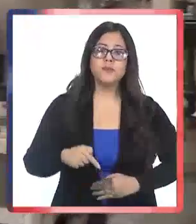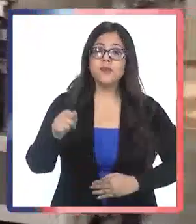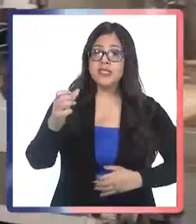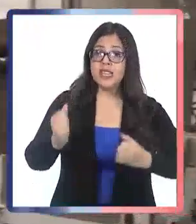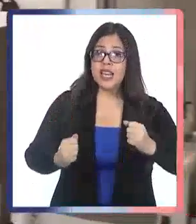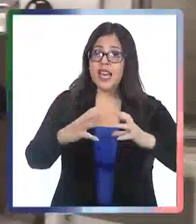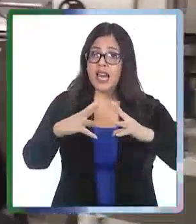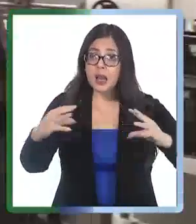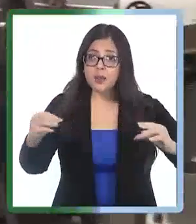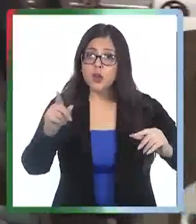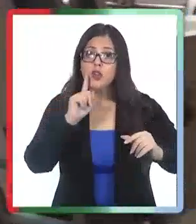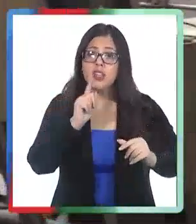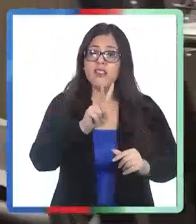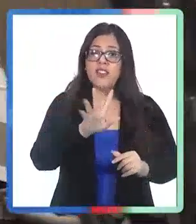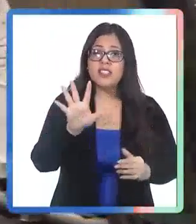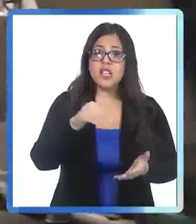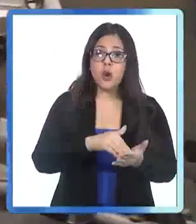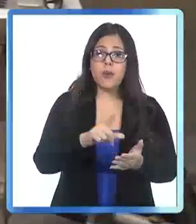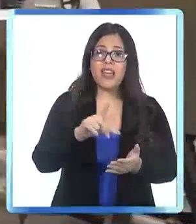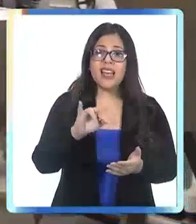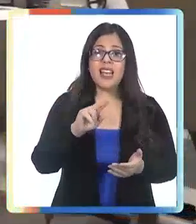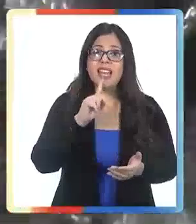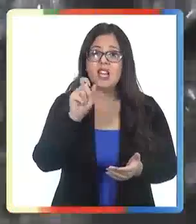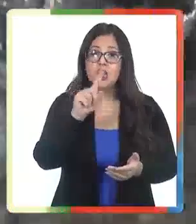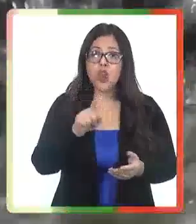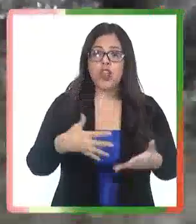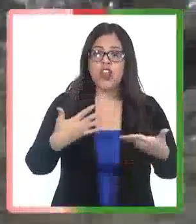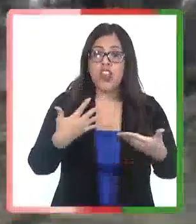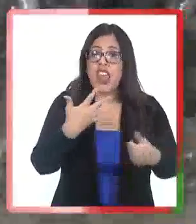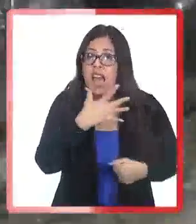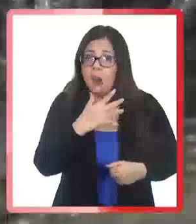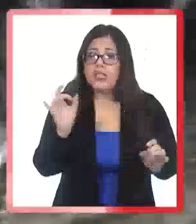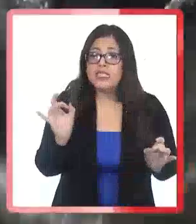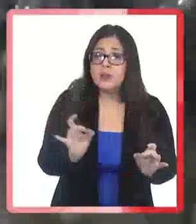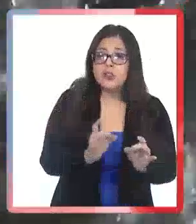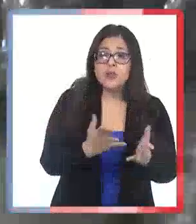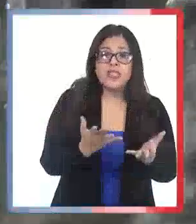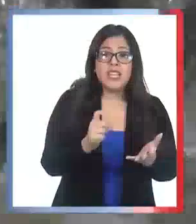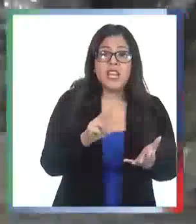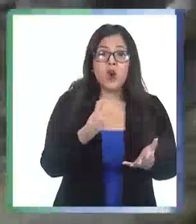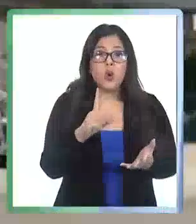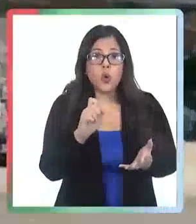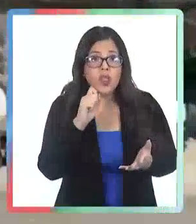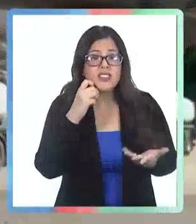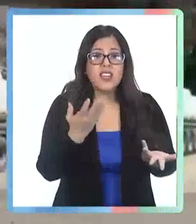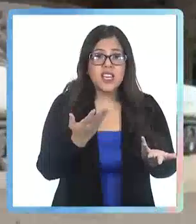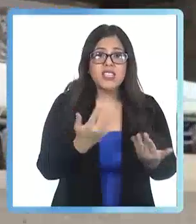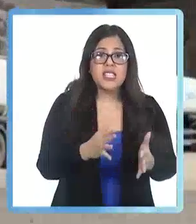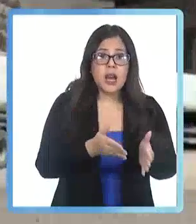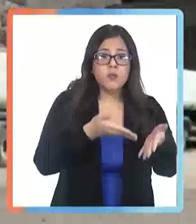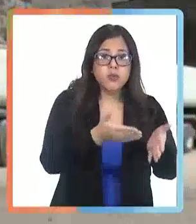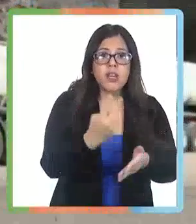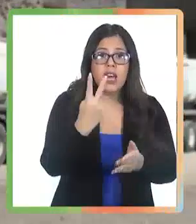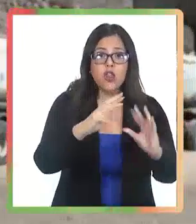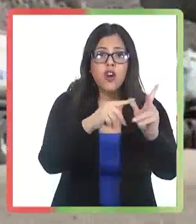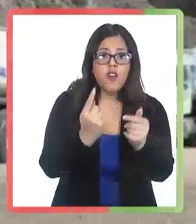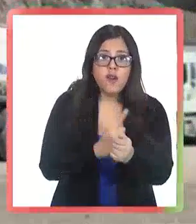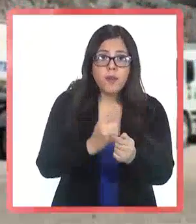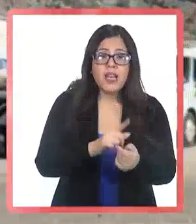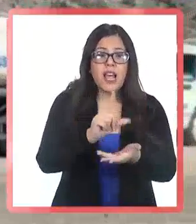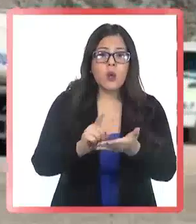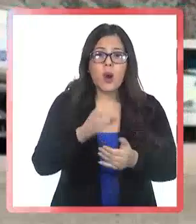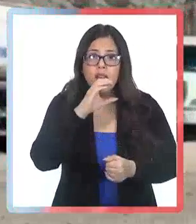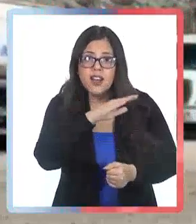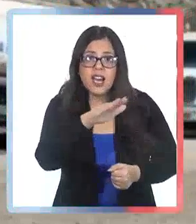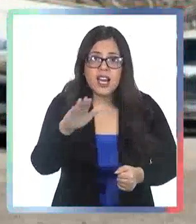Un camión de estos transporta unos 25.000 litros de agua. Si se tratara de agua cruda, alcanzaría para abastecer a dos familias que vivan en